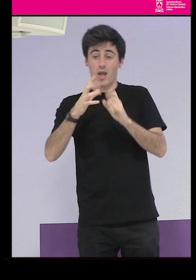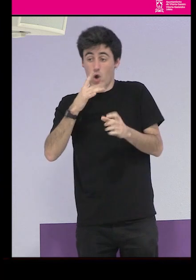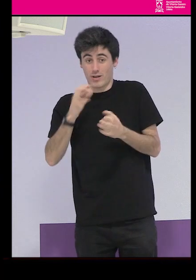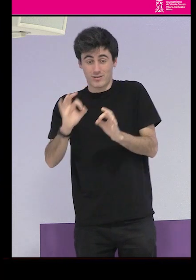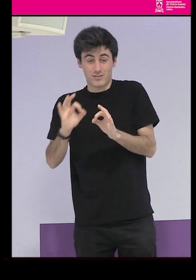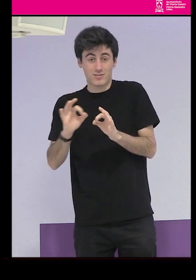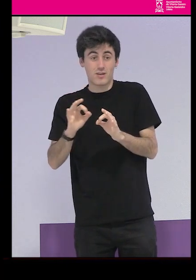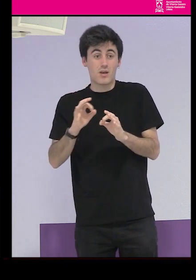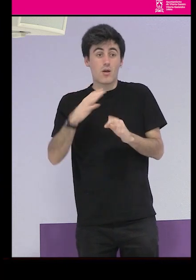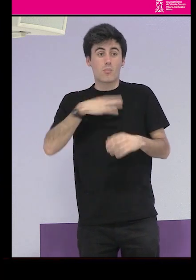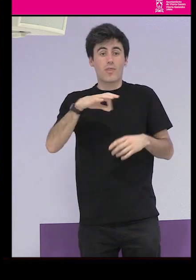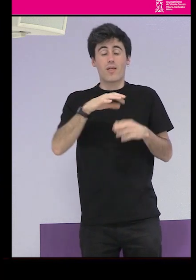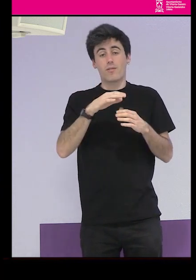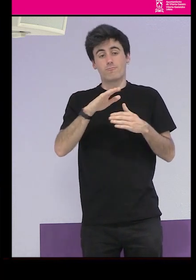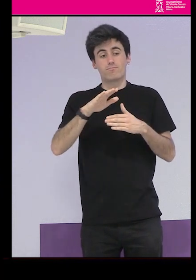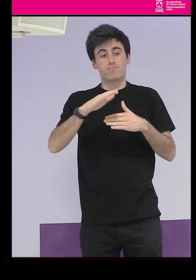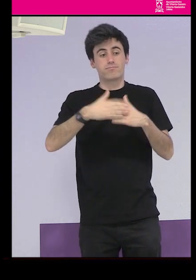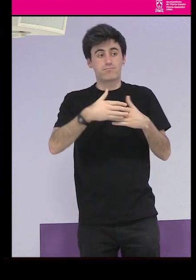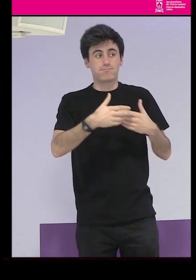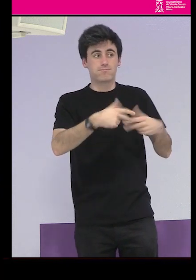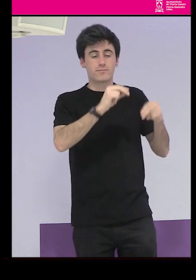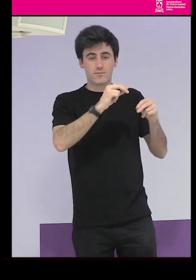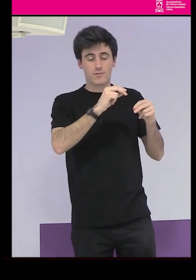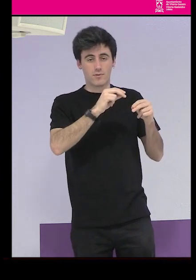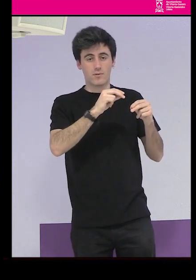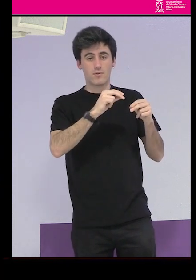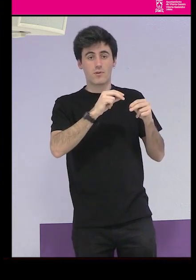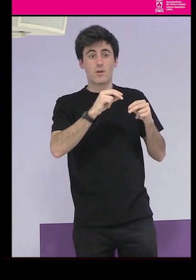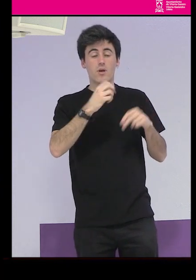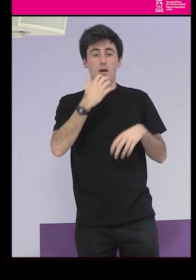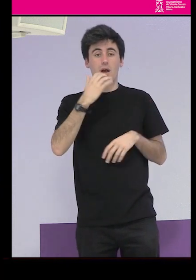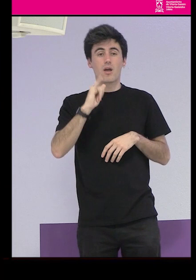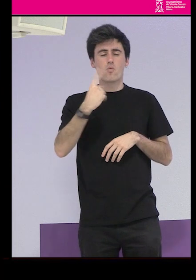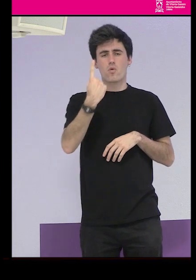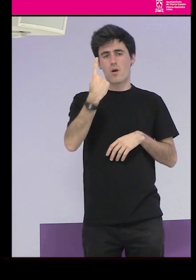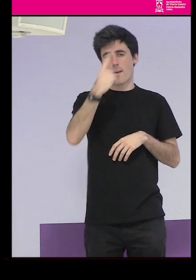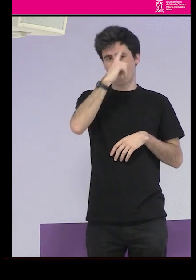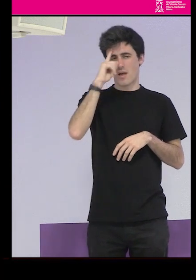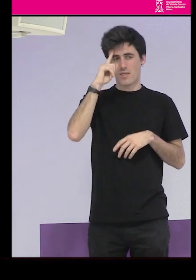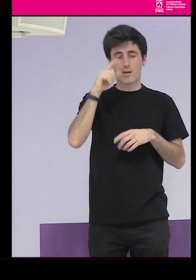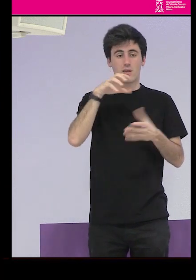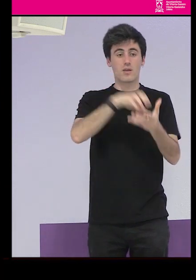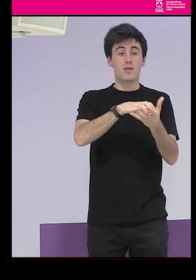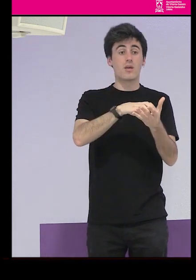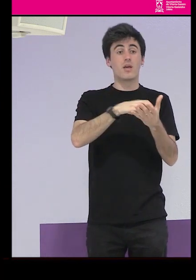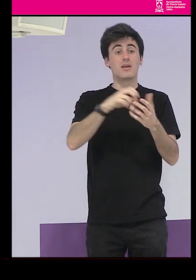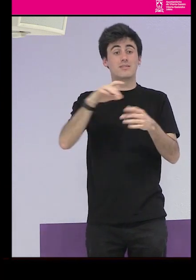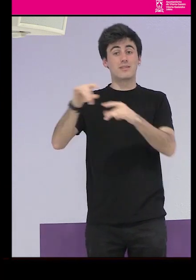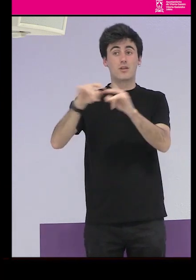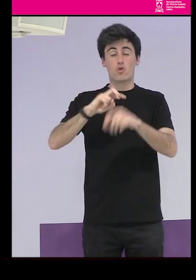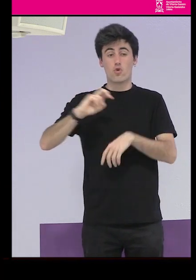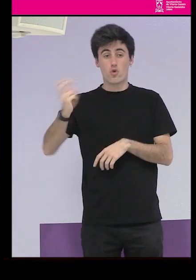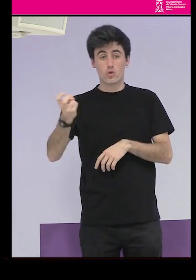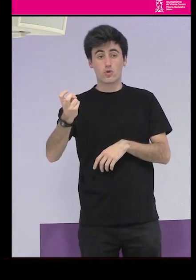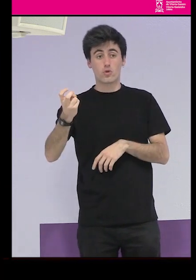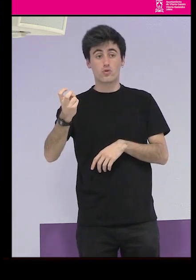puede cerrarse el ciclo pero más allá del de Baeza y de uno en Madrid apenas en otros territorios hay centros del